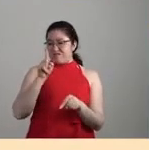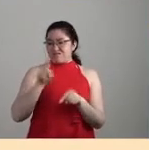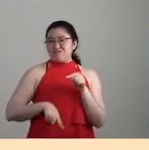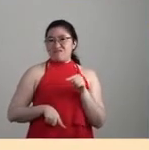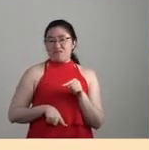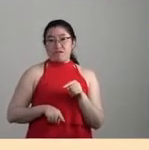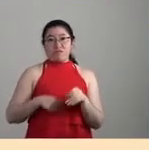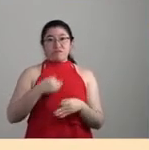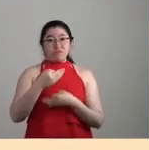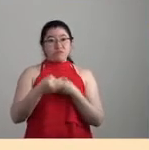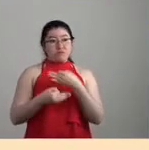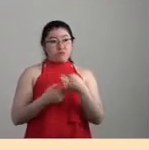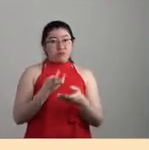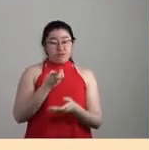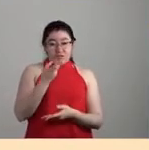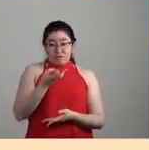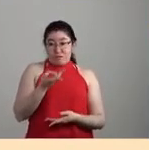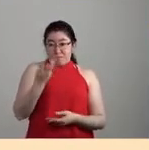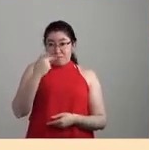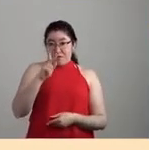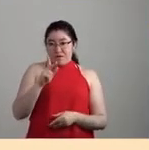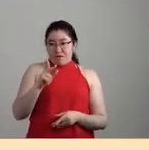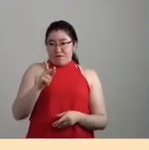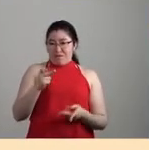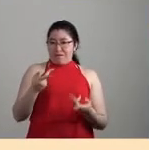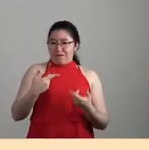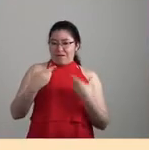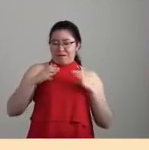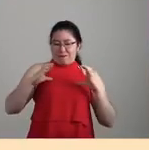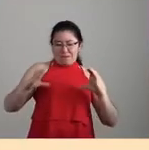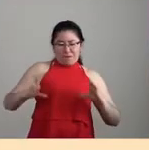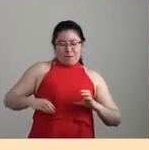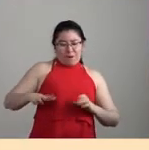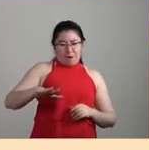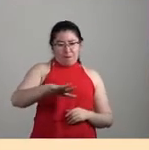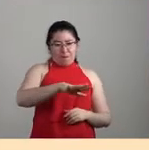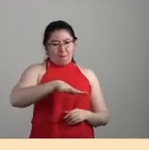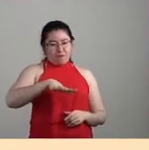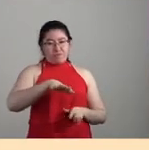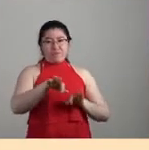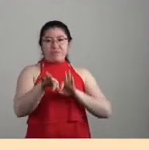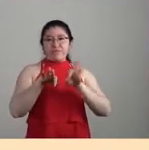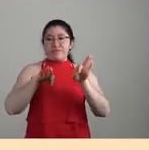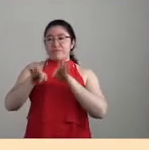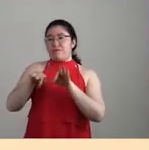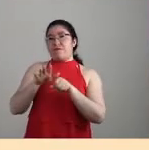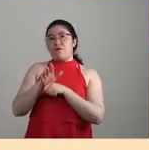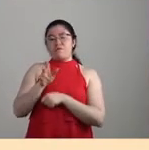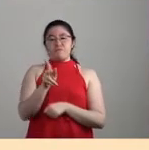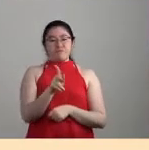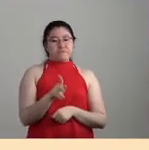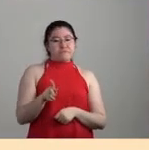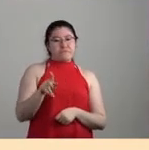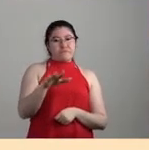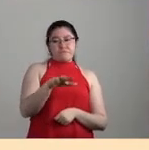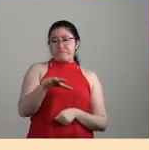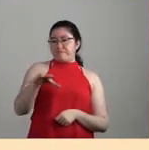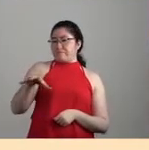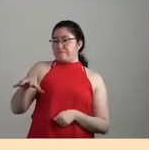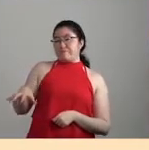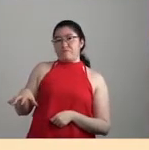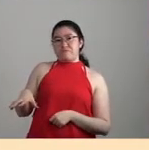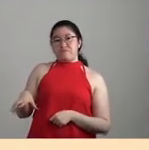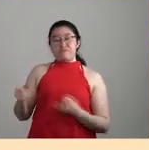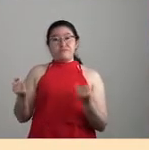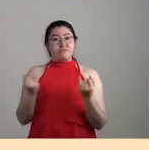que han puesto a trabajar a los cuerpos, a los territorios de nuestros pueblos de Abiyayala. Y en